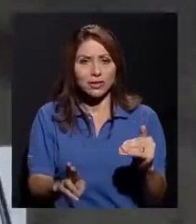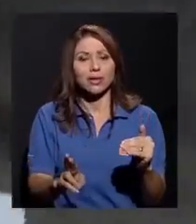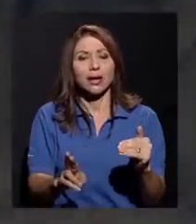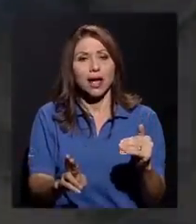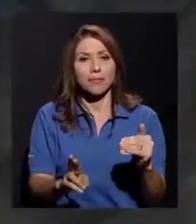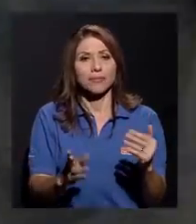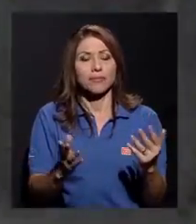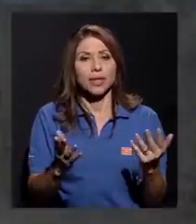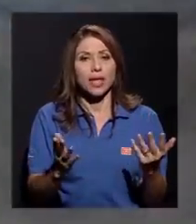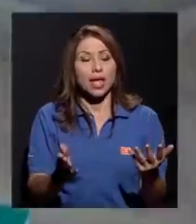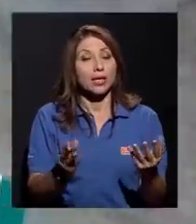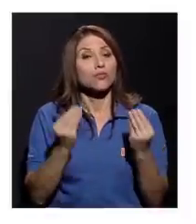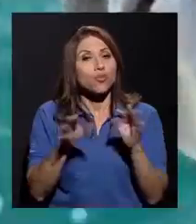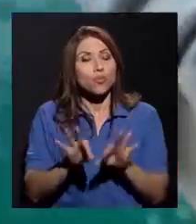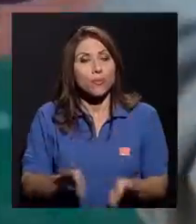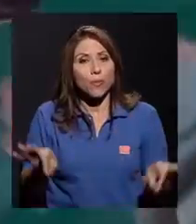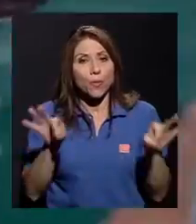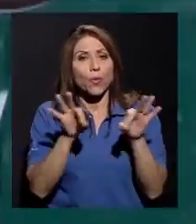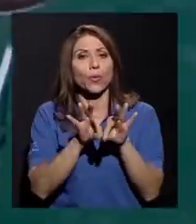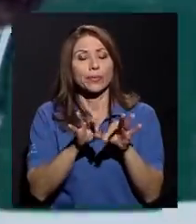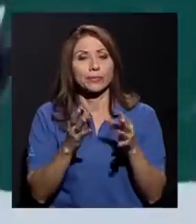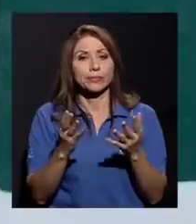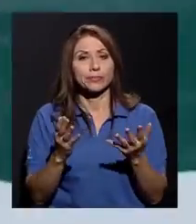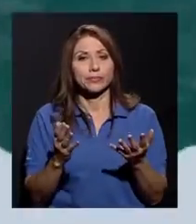es muy importante,